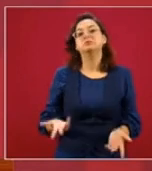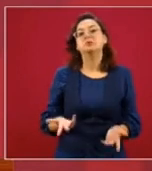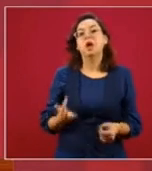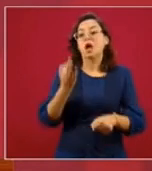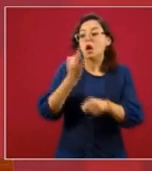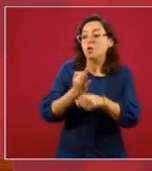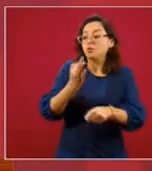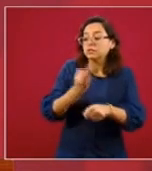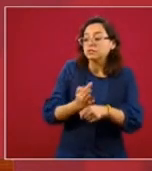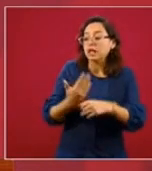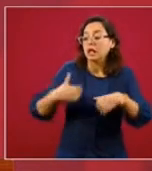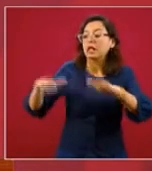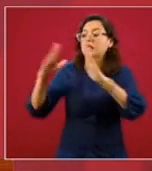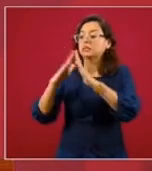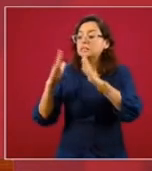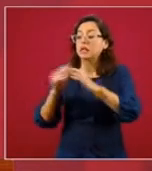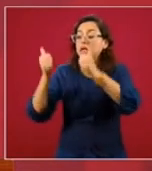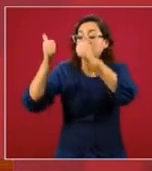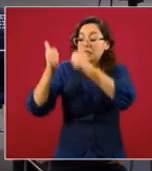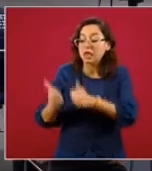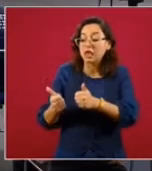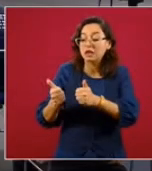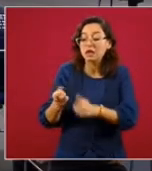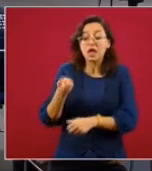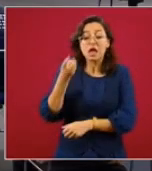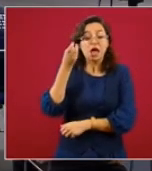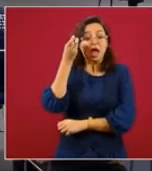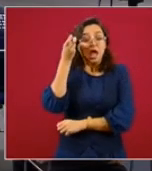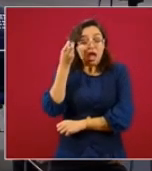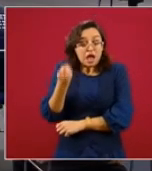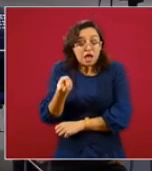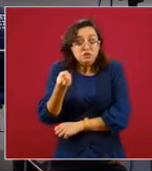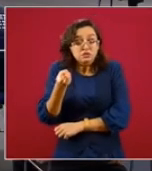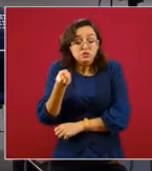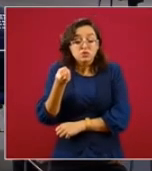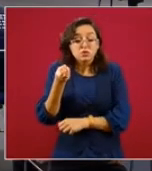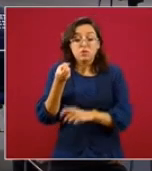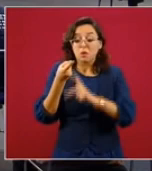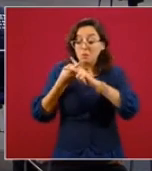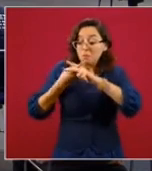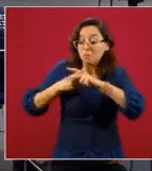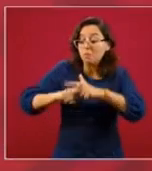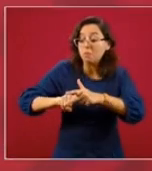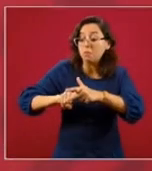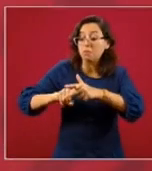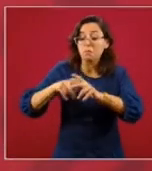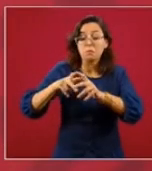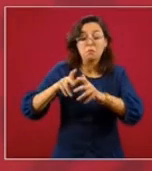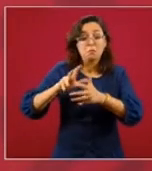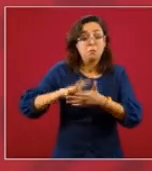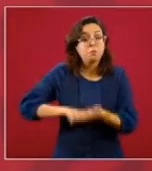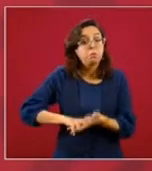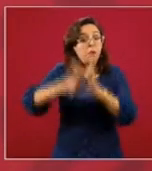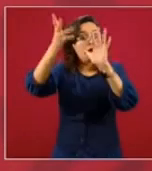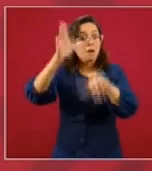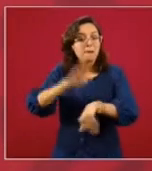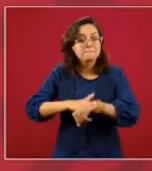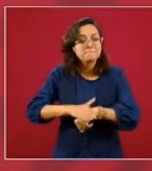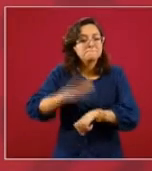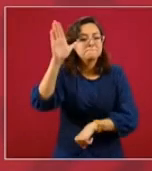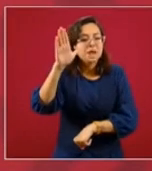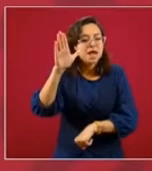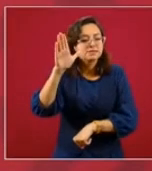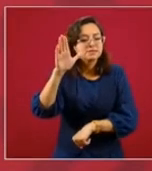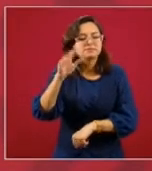ha habido más violencia. Eso